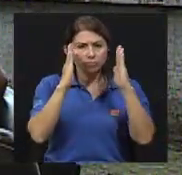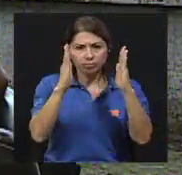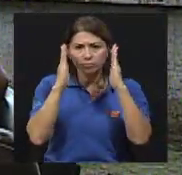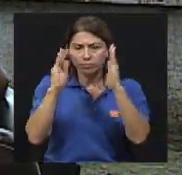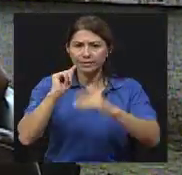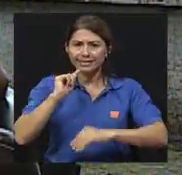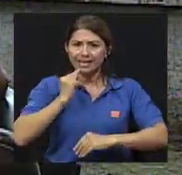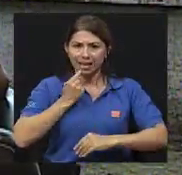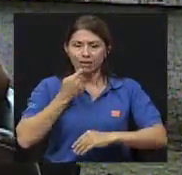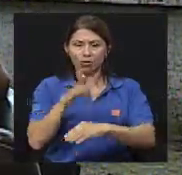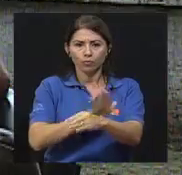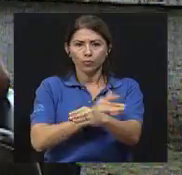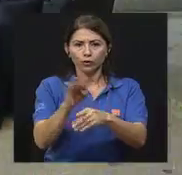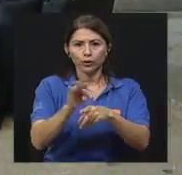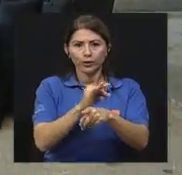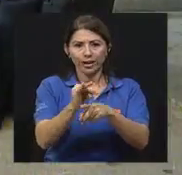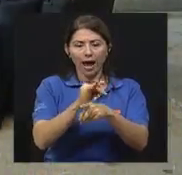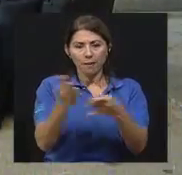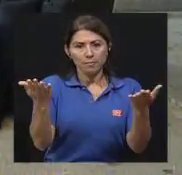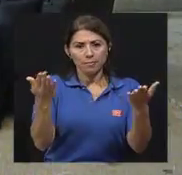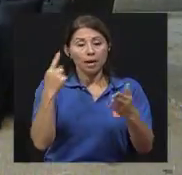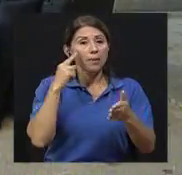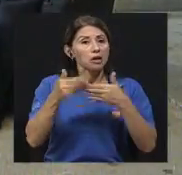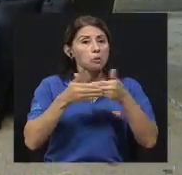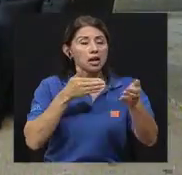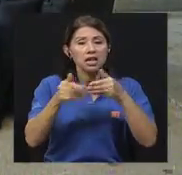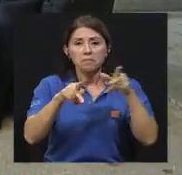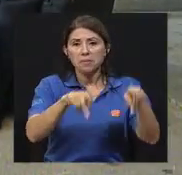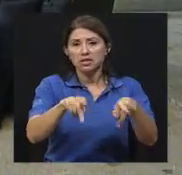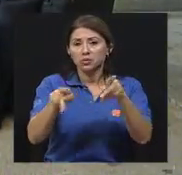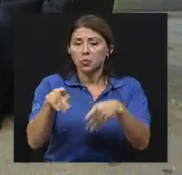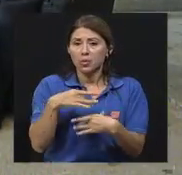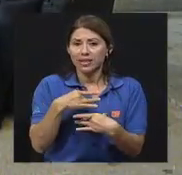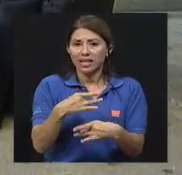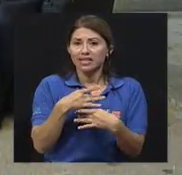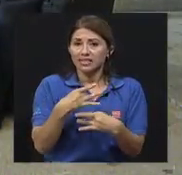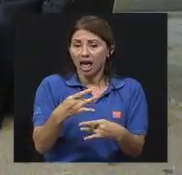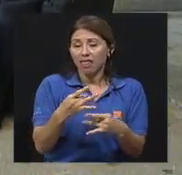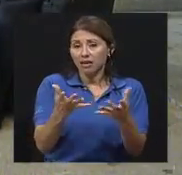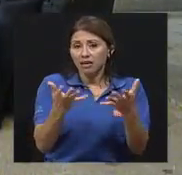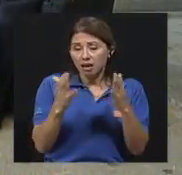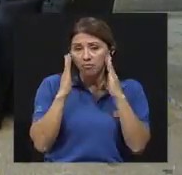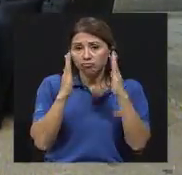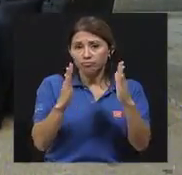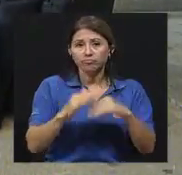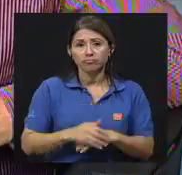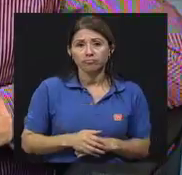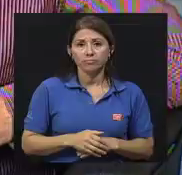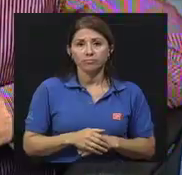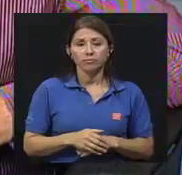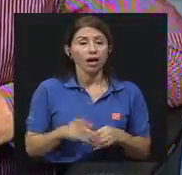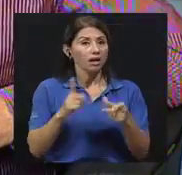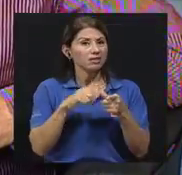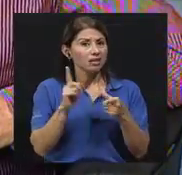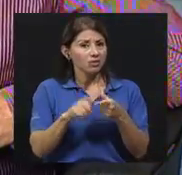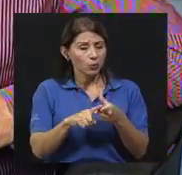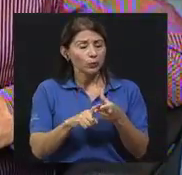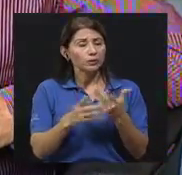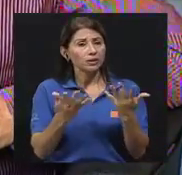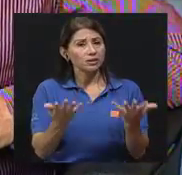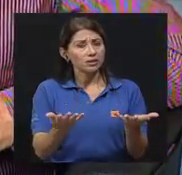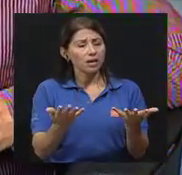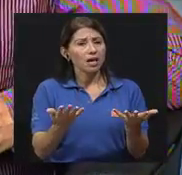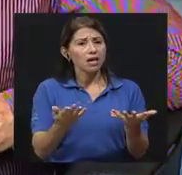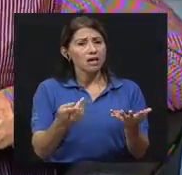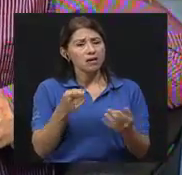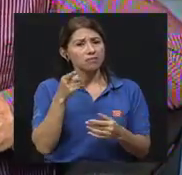serio en musicoterapia, ¿verdad? Ya sea para cualquier persona que esté interesada en recibir un tratamiento. Y es que, entonces, si le entiendo